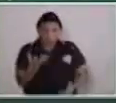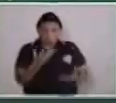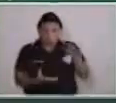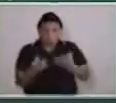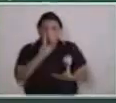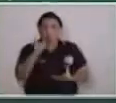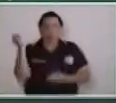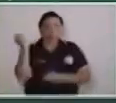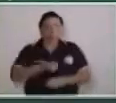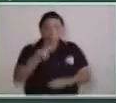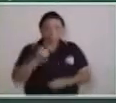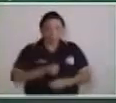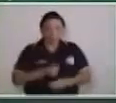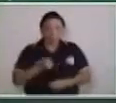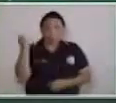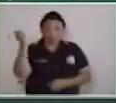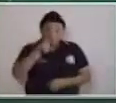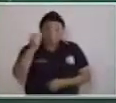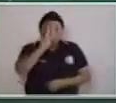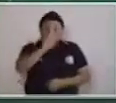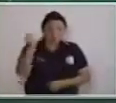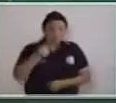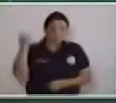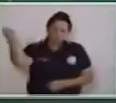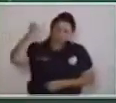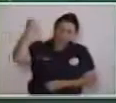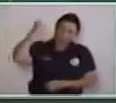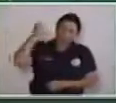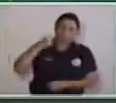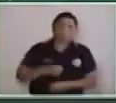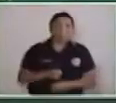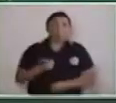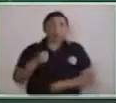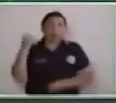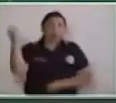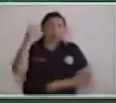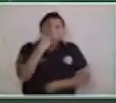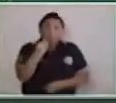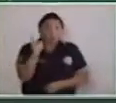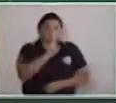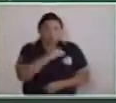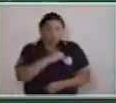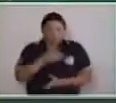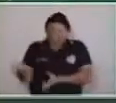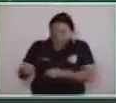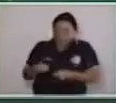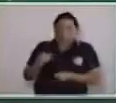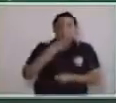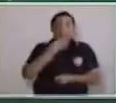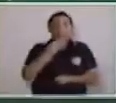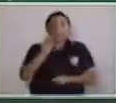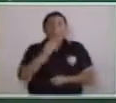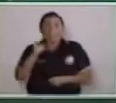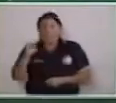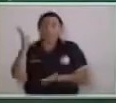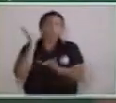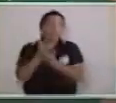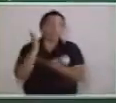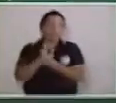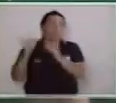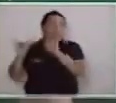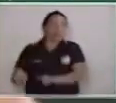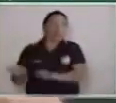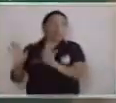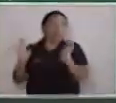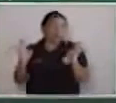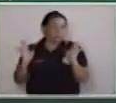fuego. El fuego no quiere quemar al palo. El palo no quiere pegarle al lobo. El lobo no quiere sacar a la Chiva. La Chiva no quiere